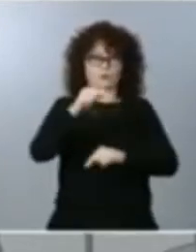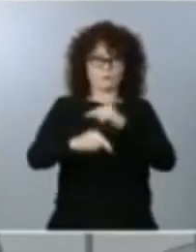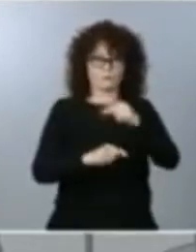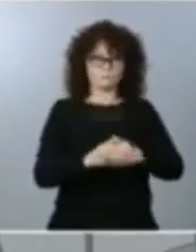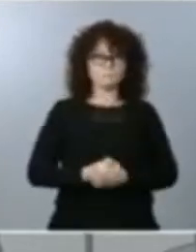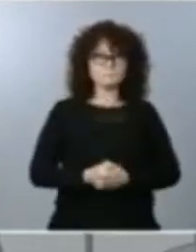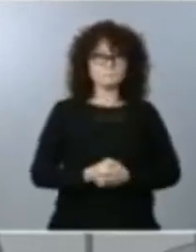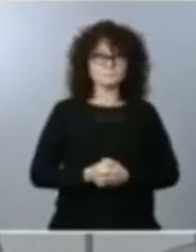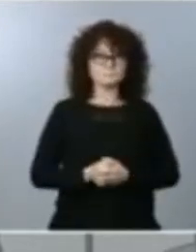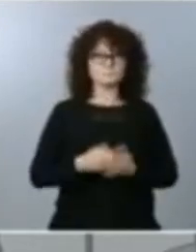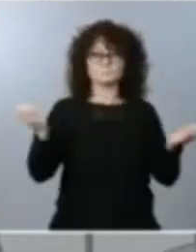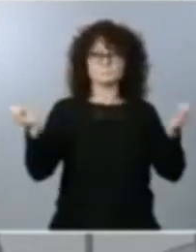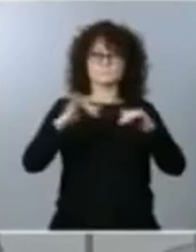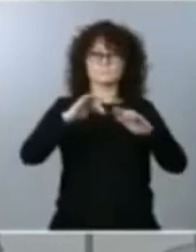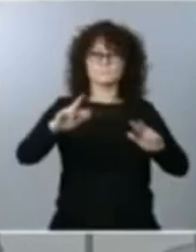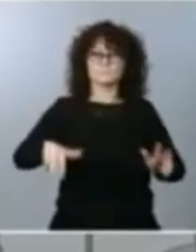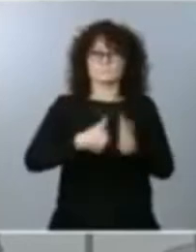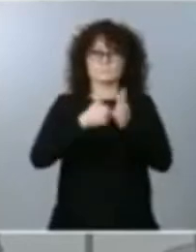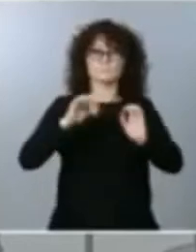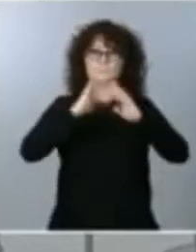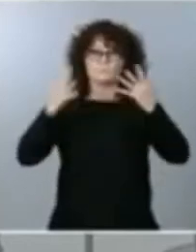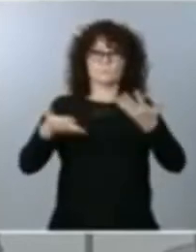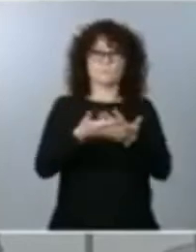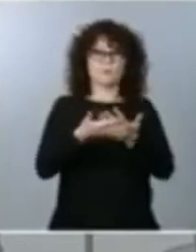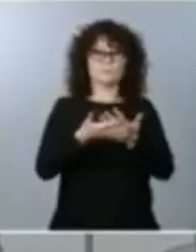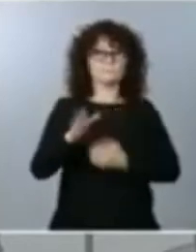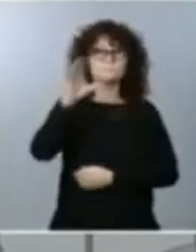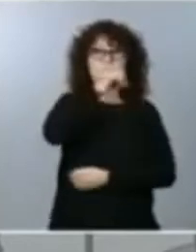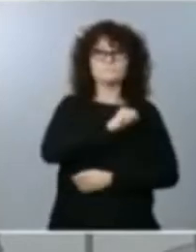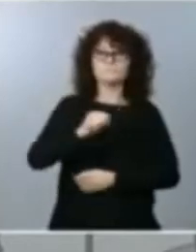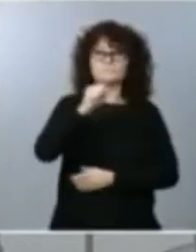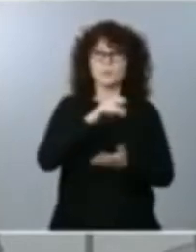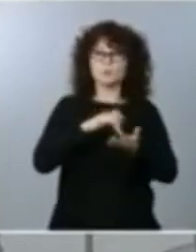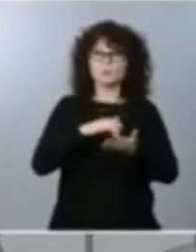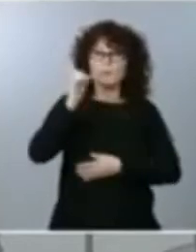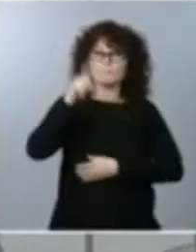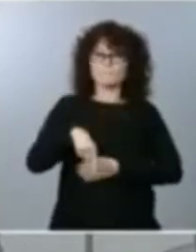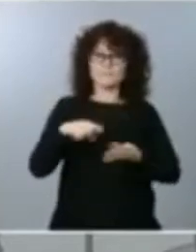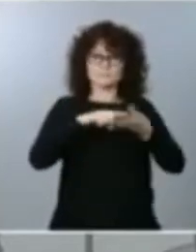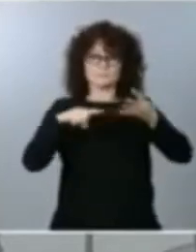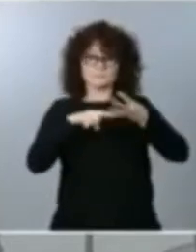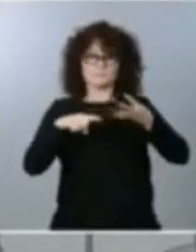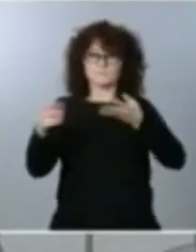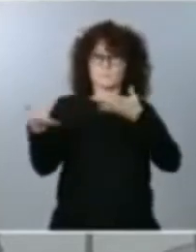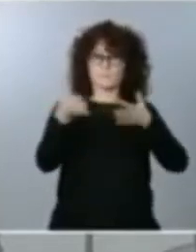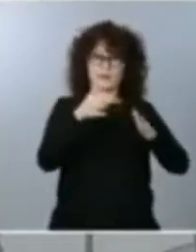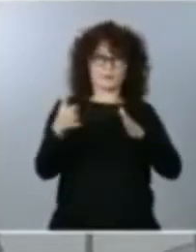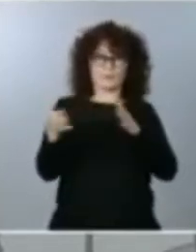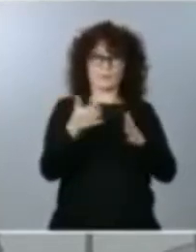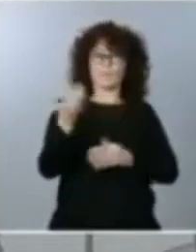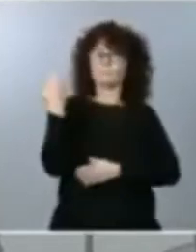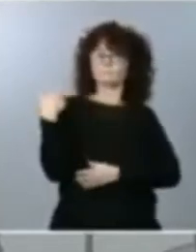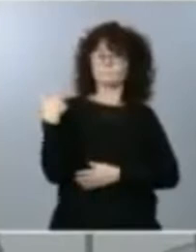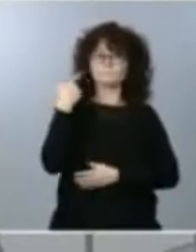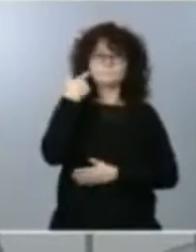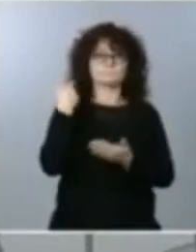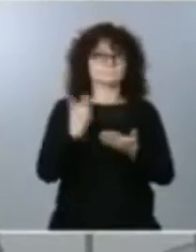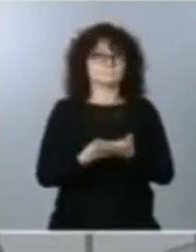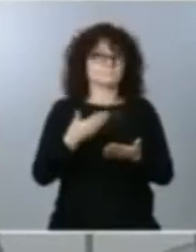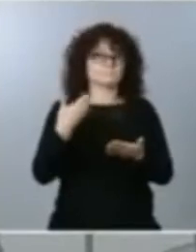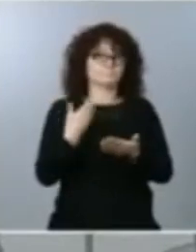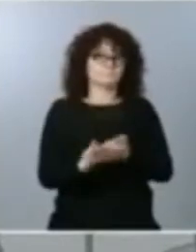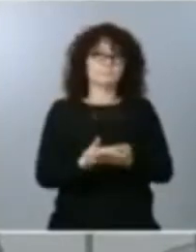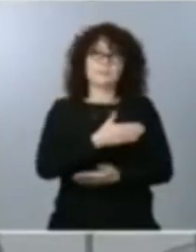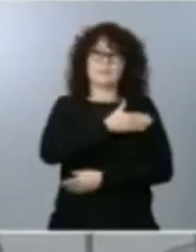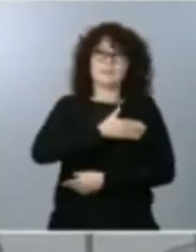extraordinaria celebrada a finales del mes de marzo, en la que constatamos entonces nuestra determinación de hacer